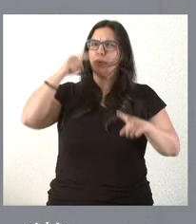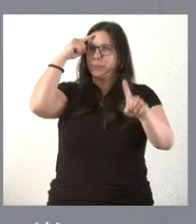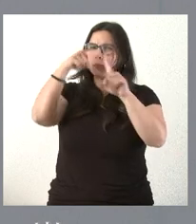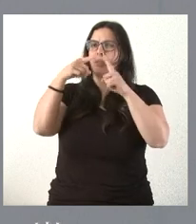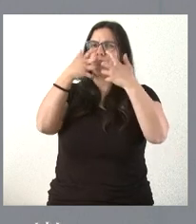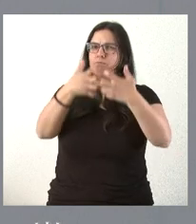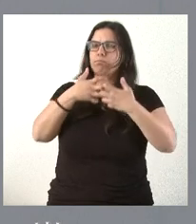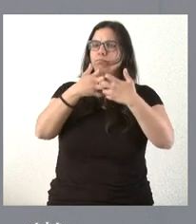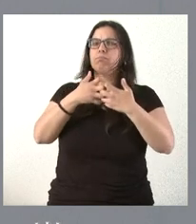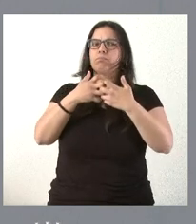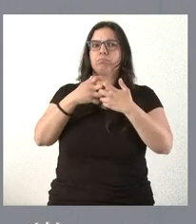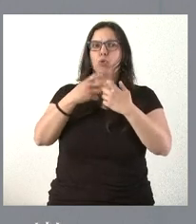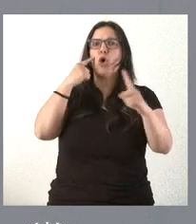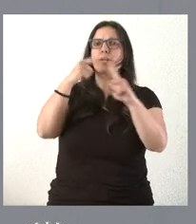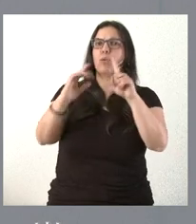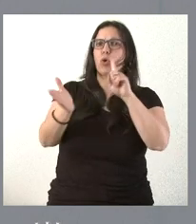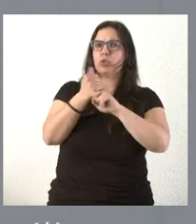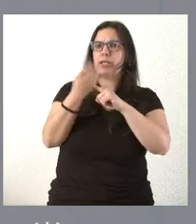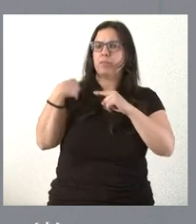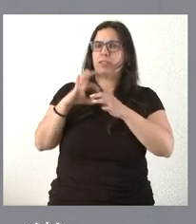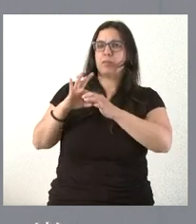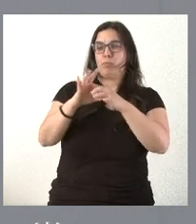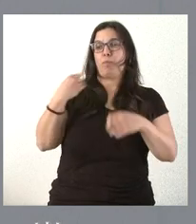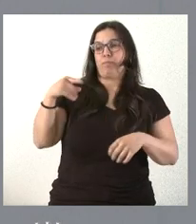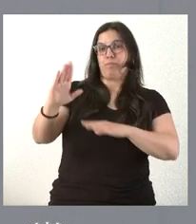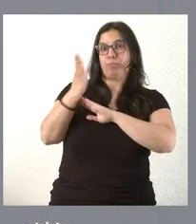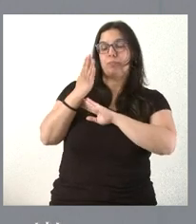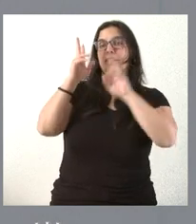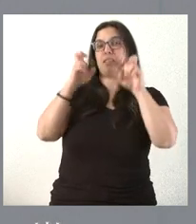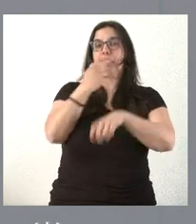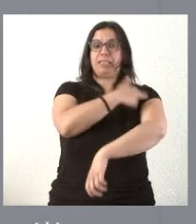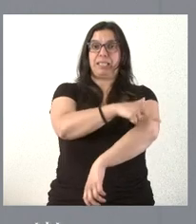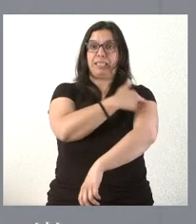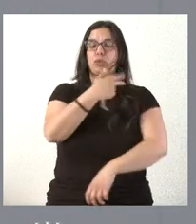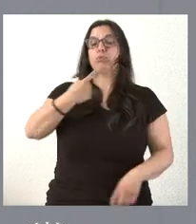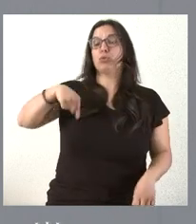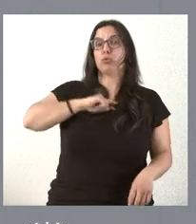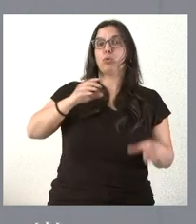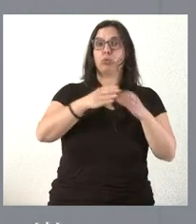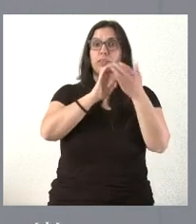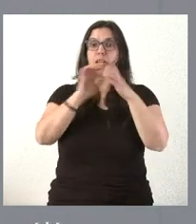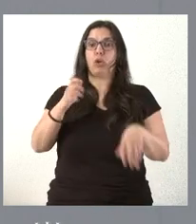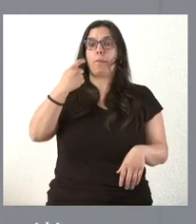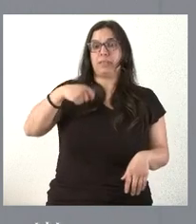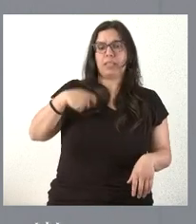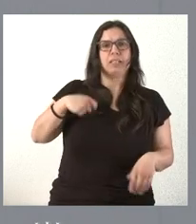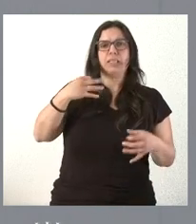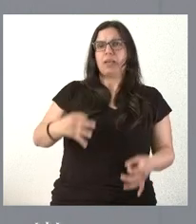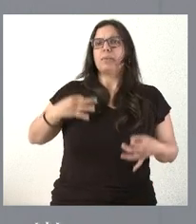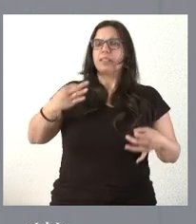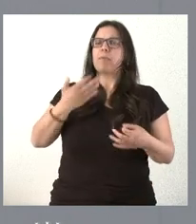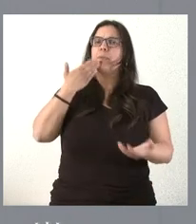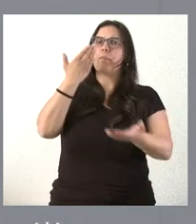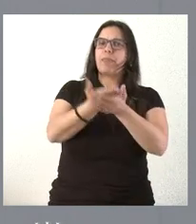en esa dirección. Precisamente, usted se plantea uno de los asuntos, que es el tema sanitario. Desde la Junta de Castilla y León de sus presidentes ha invitado siempre a un pacto